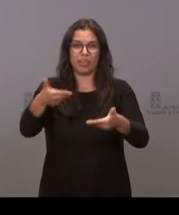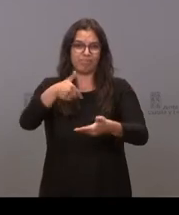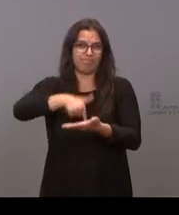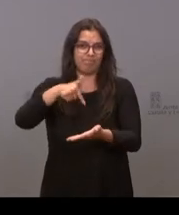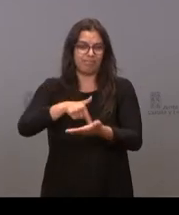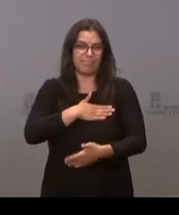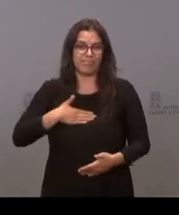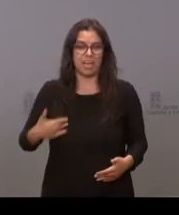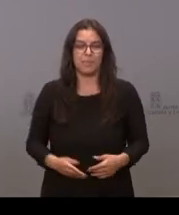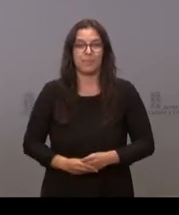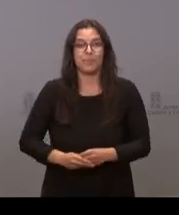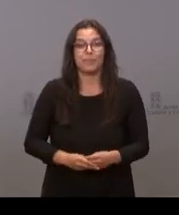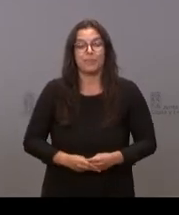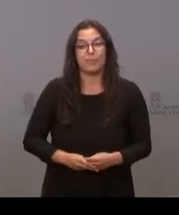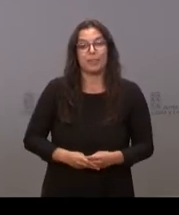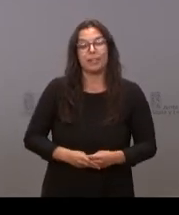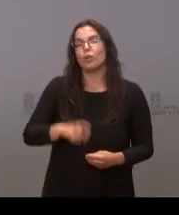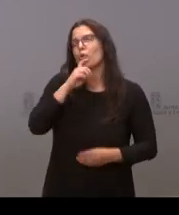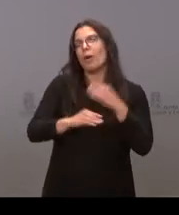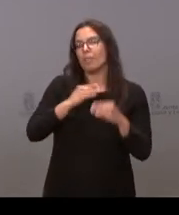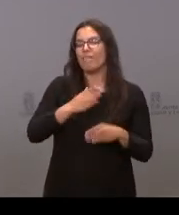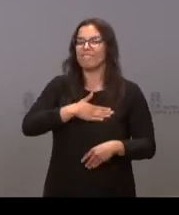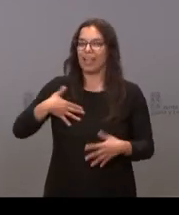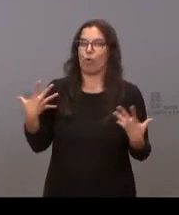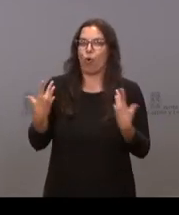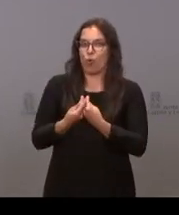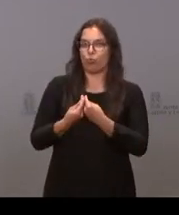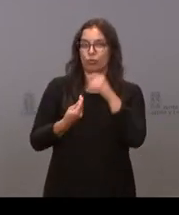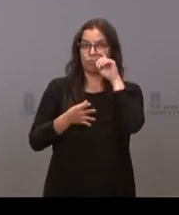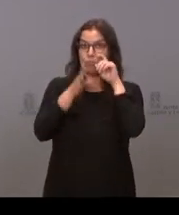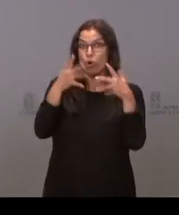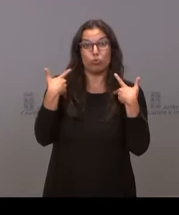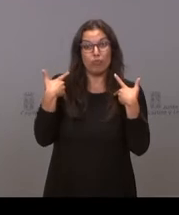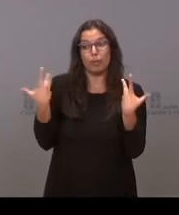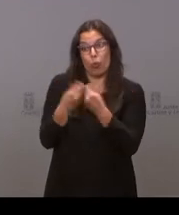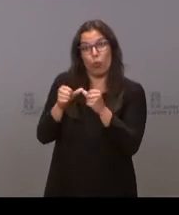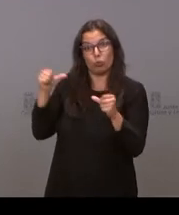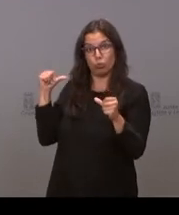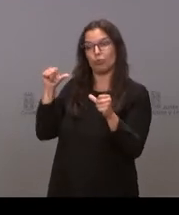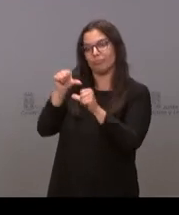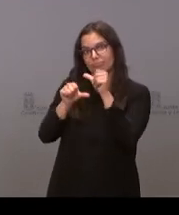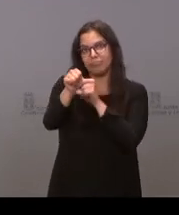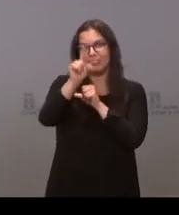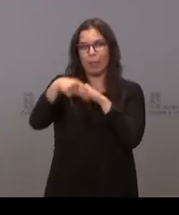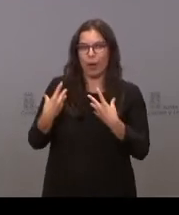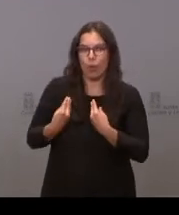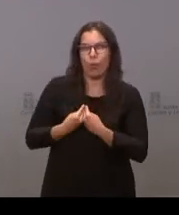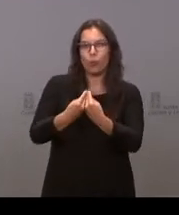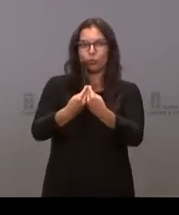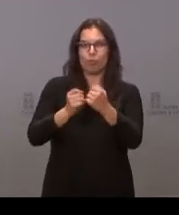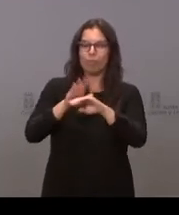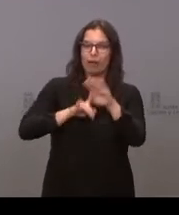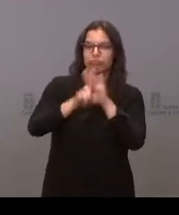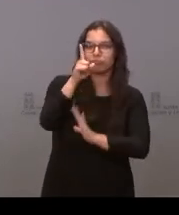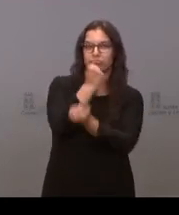española. Y queremos hacerlo juntos, porque juntos hemos sufrido y juntos vamos a vivir la recuperación económica. Y cuando